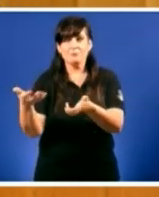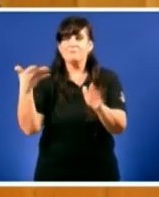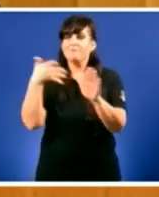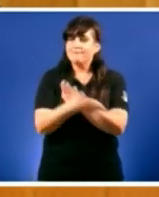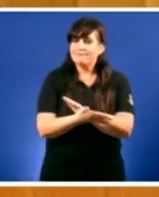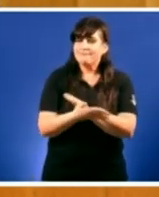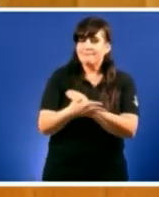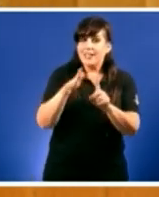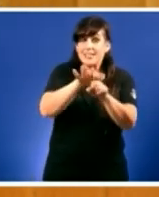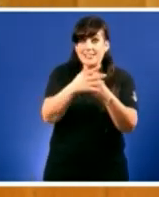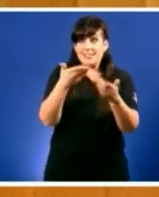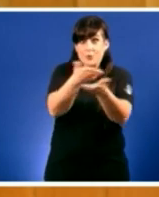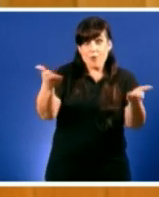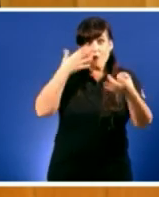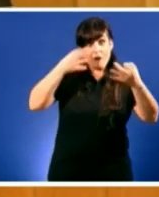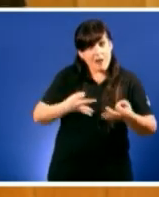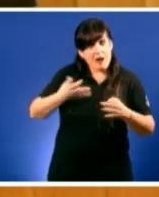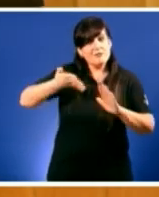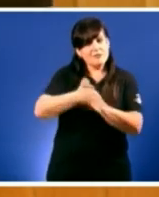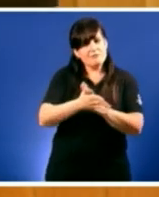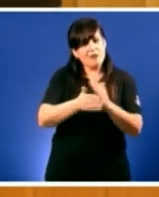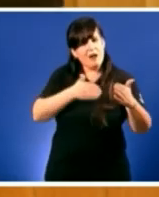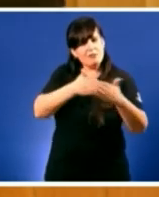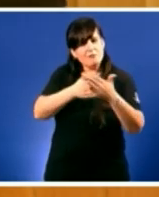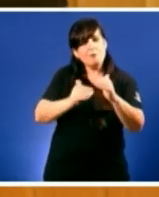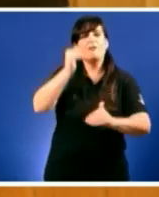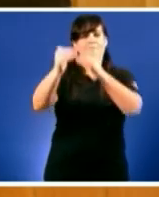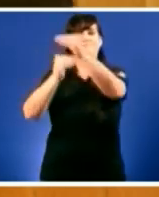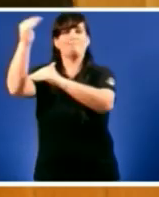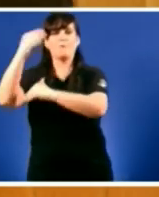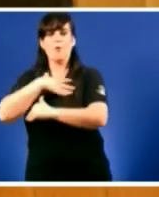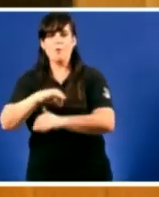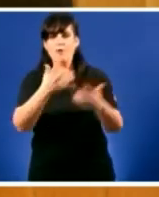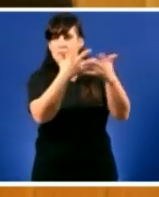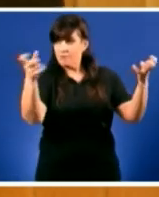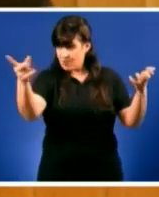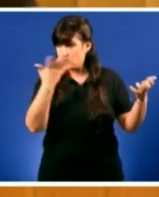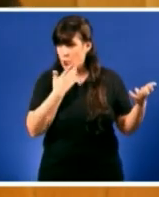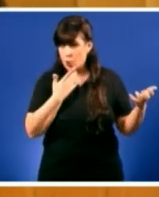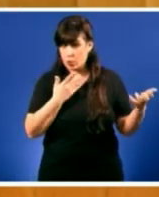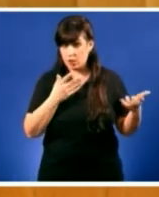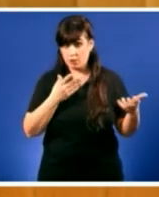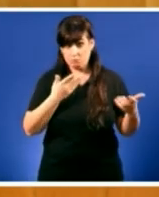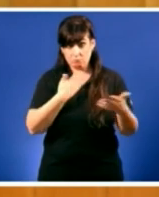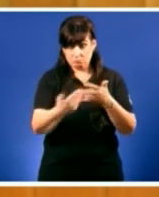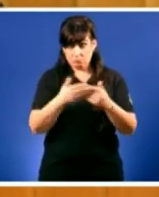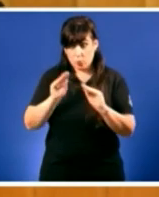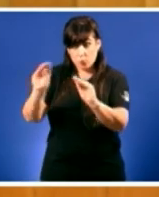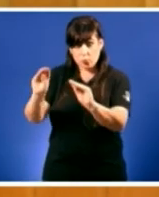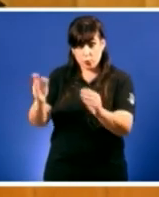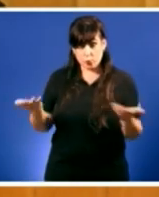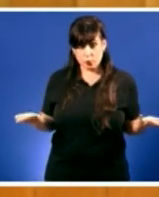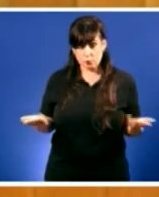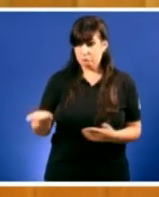son superables. Recoñece esta frase, señor Feijó. É súa. É súa. Pronunciou o